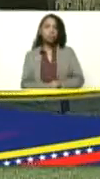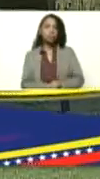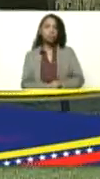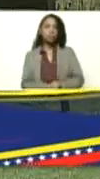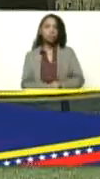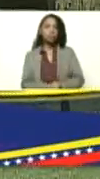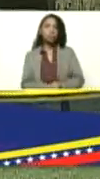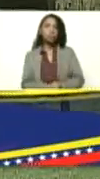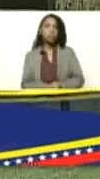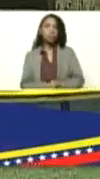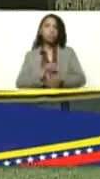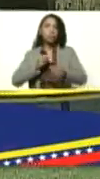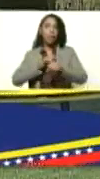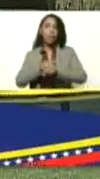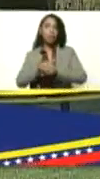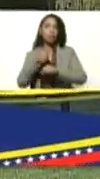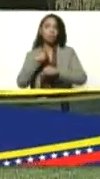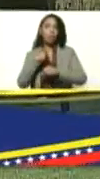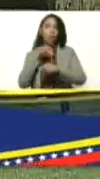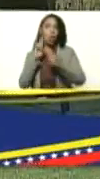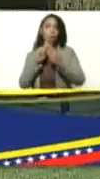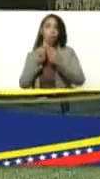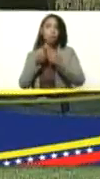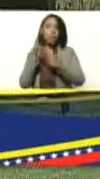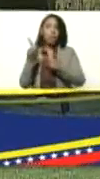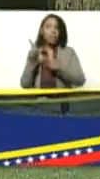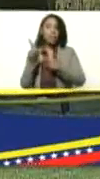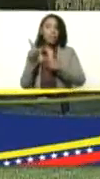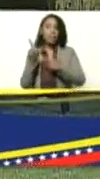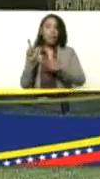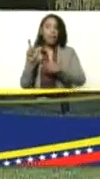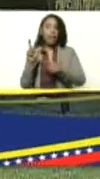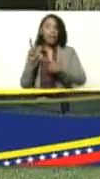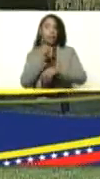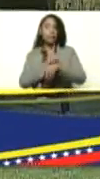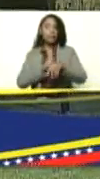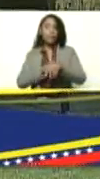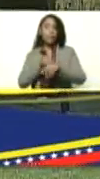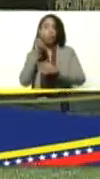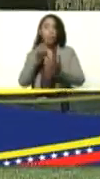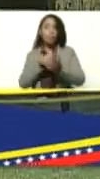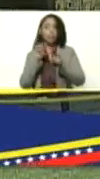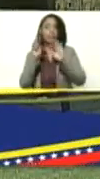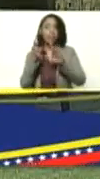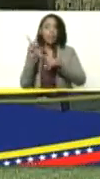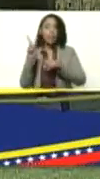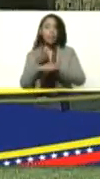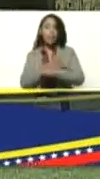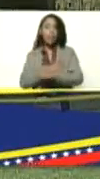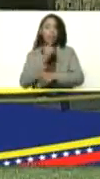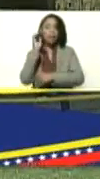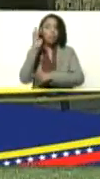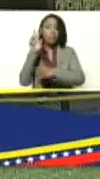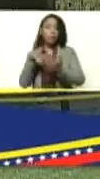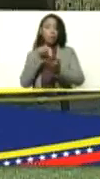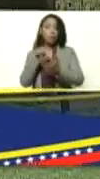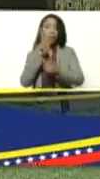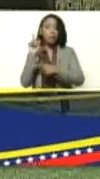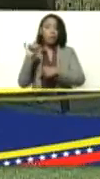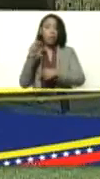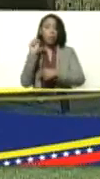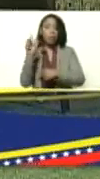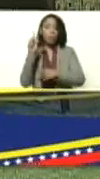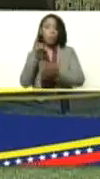Héctor Rodríguez lo conocimos esa generación de muchachos del 2007 cuando habló ante la Asamblea Nacional aquel junio